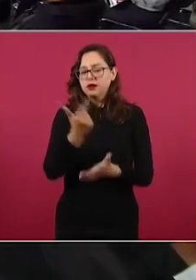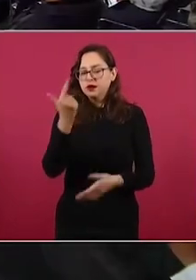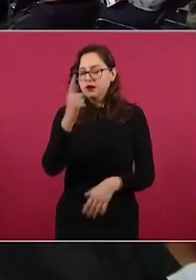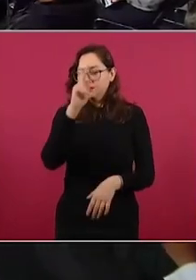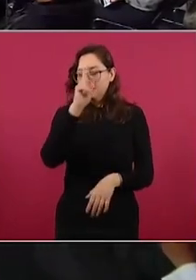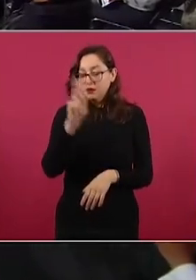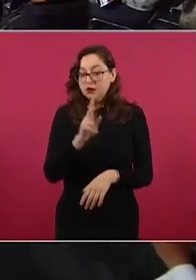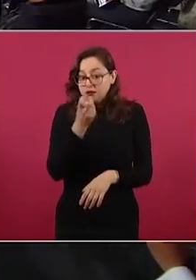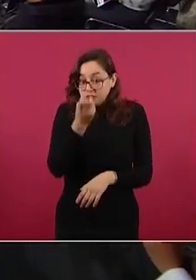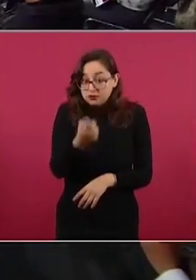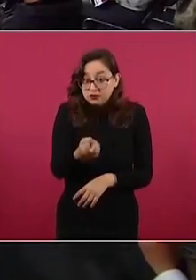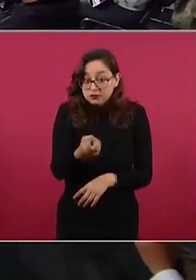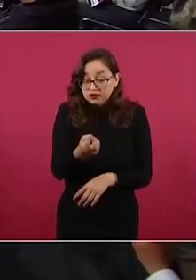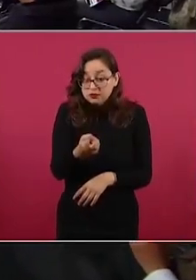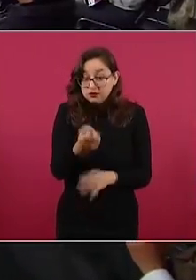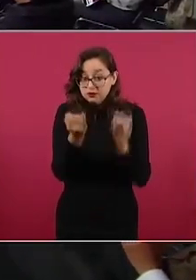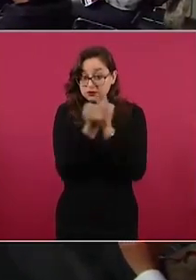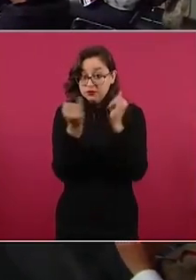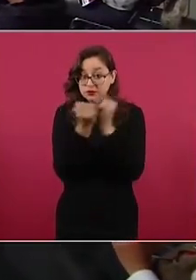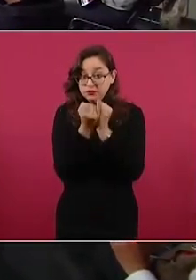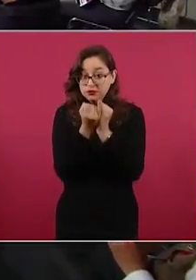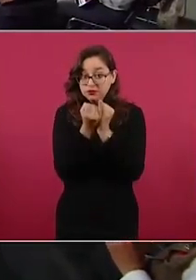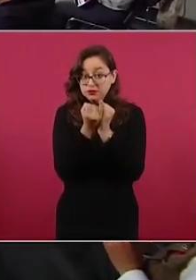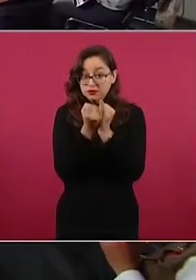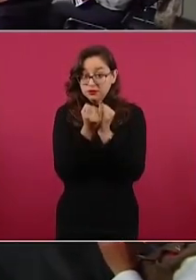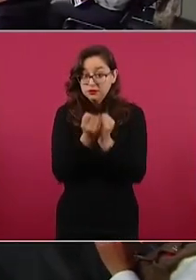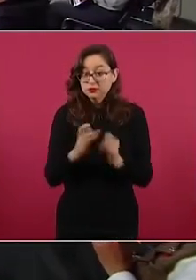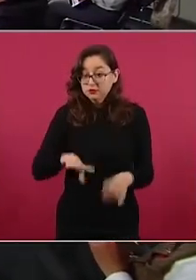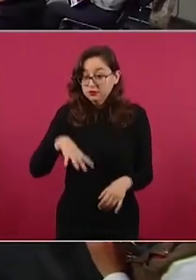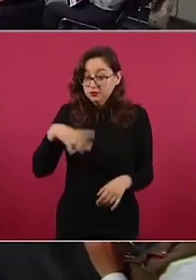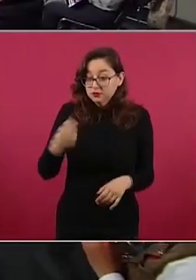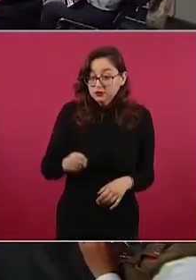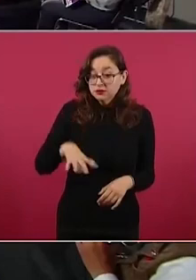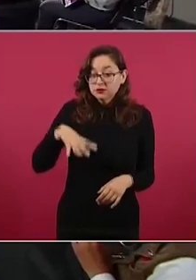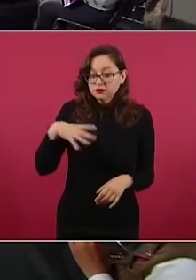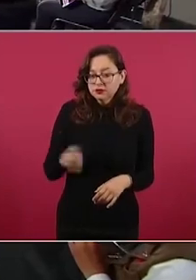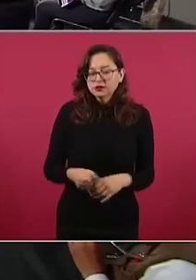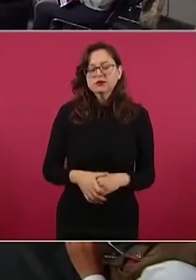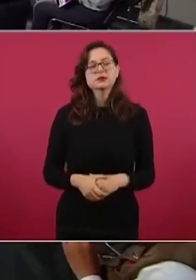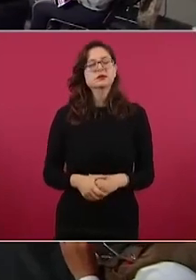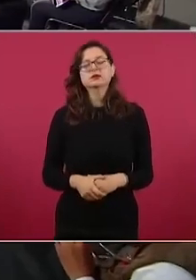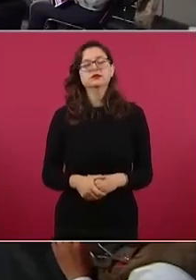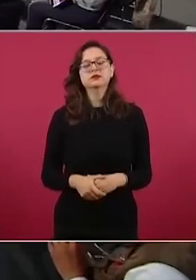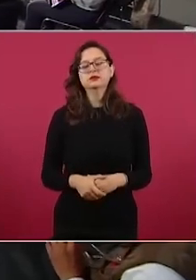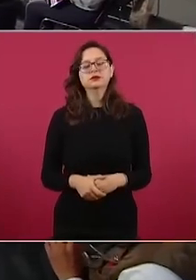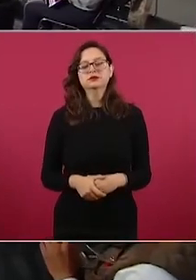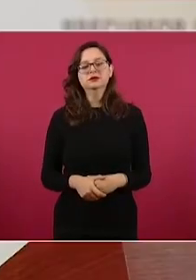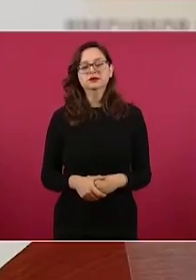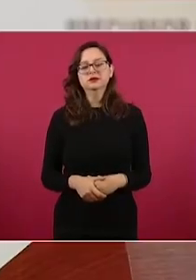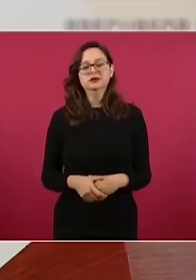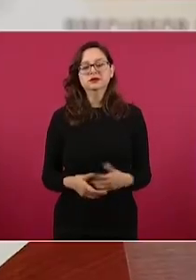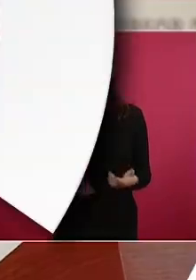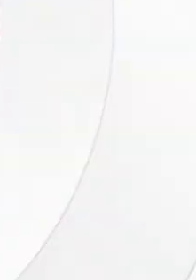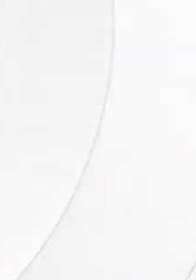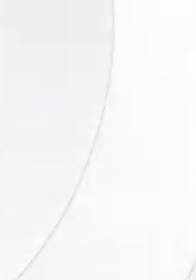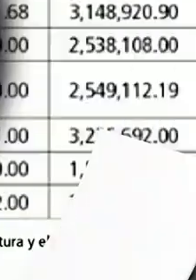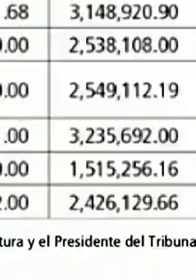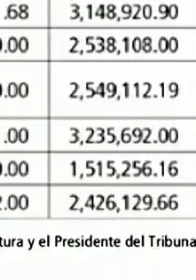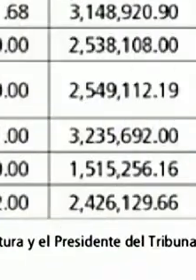esa fórmula porque en nuestro país las grandes fortunas